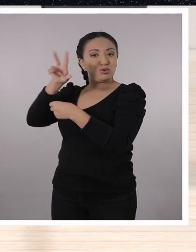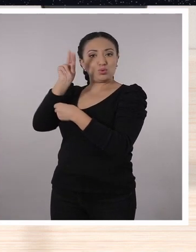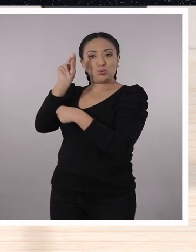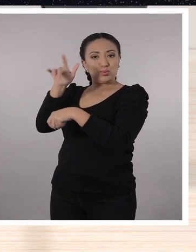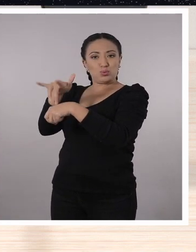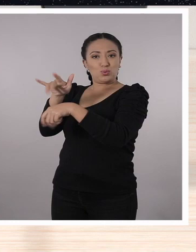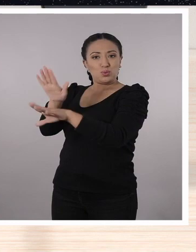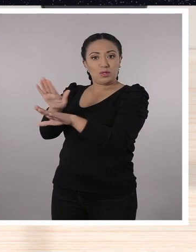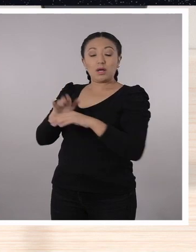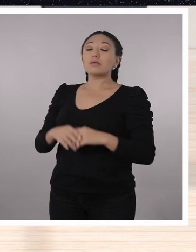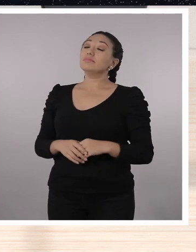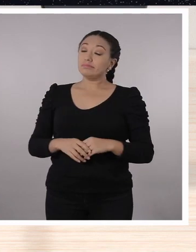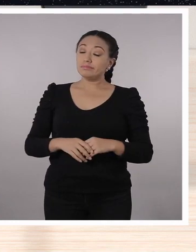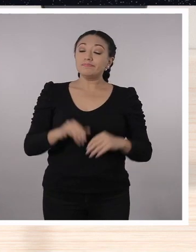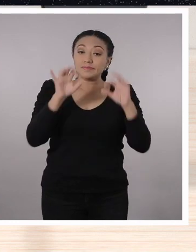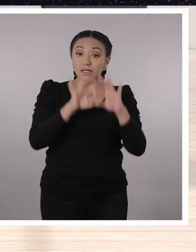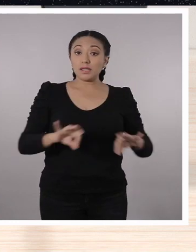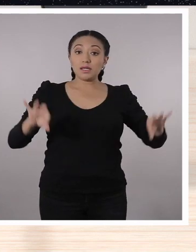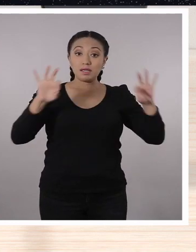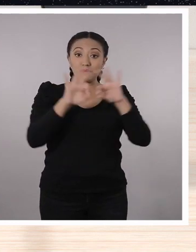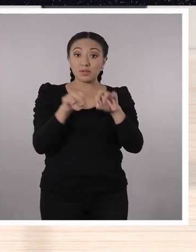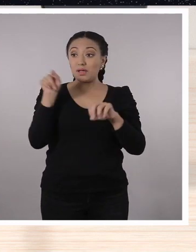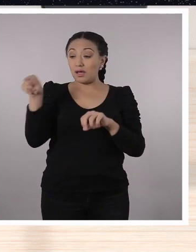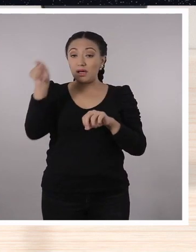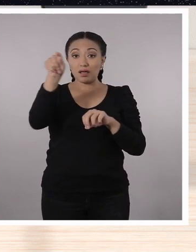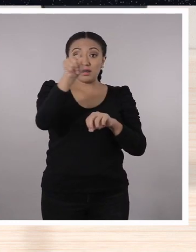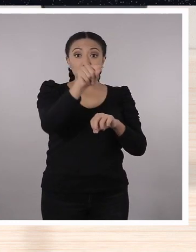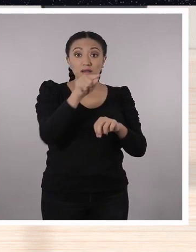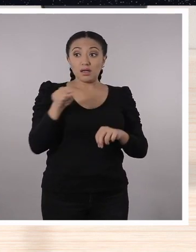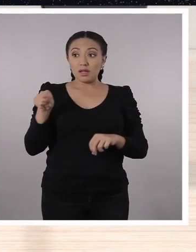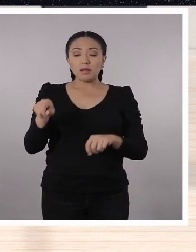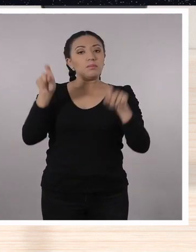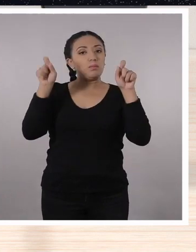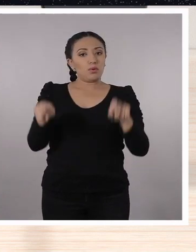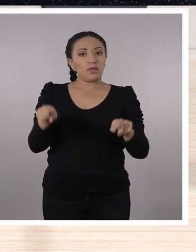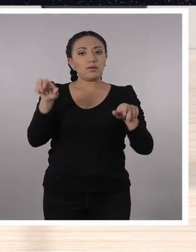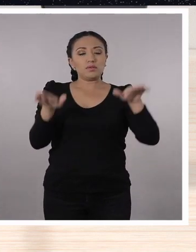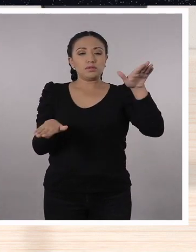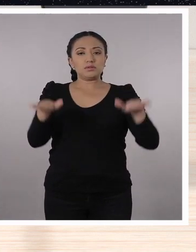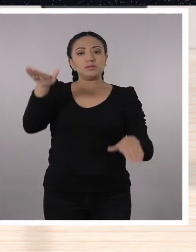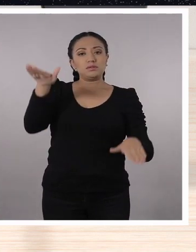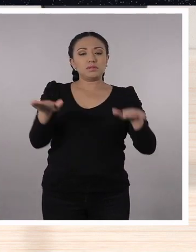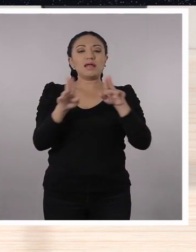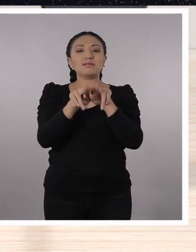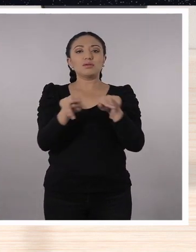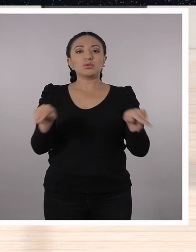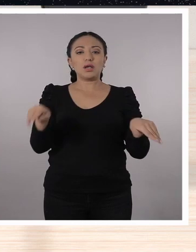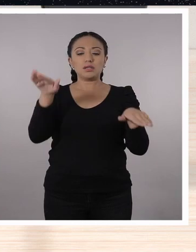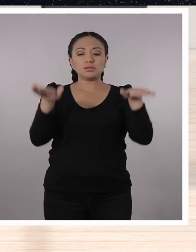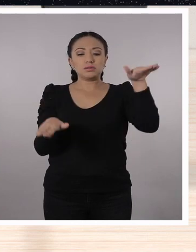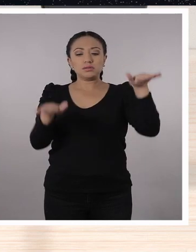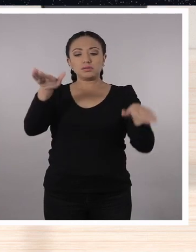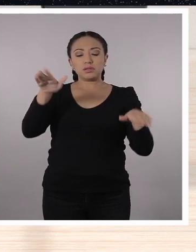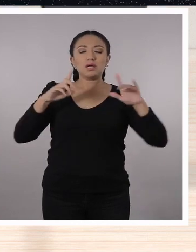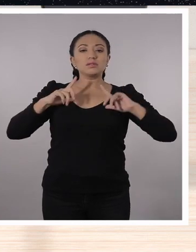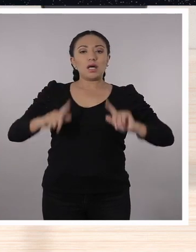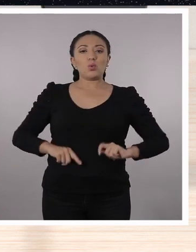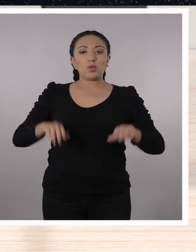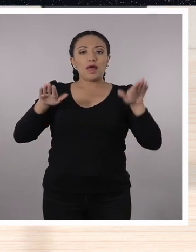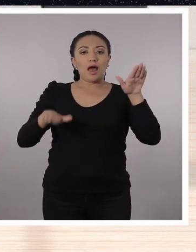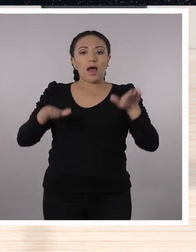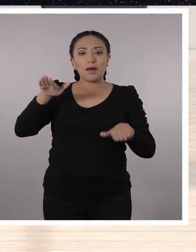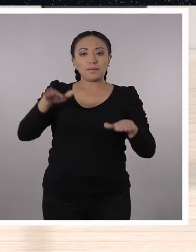sobre estas zonas. Además, son muy importantes porque gracias a ellas podemos mantener un ecosistema y un estilo de vida saludable.